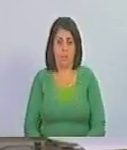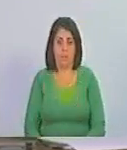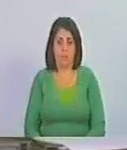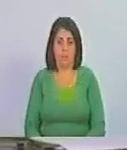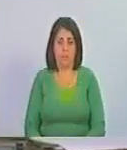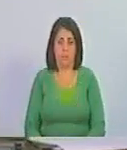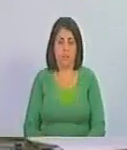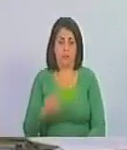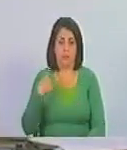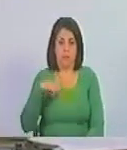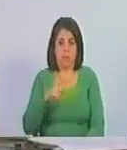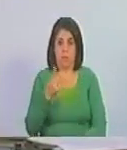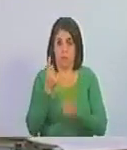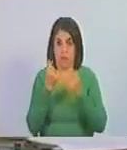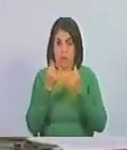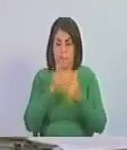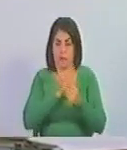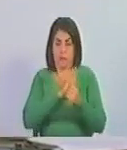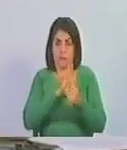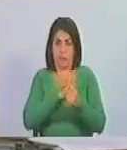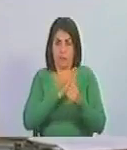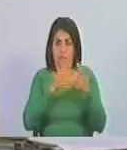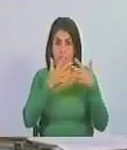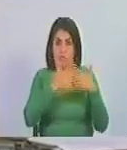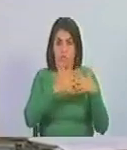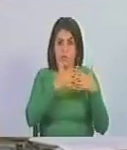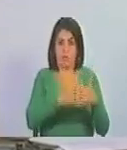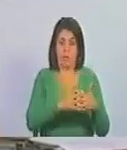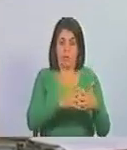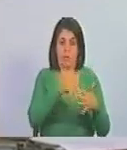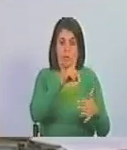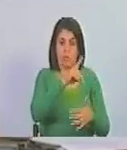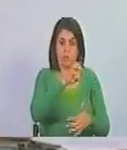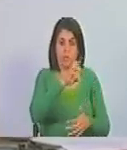tiene acciones de la empresa Delec